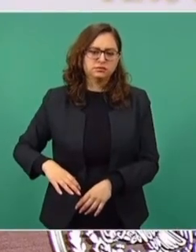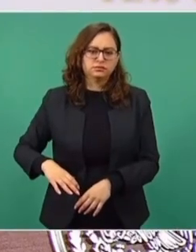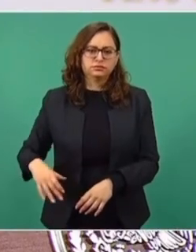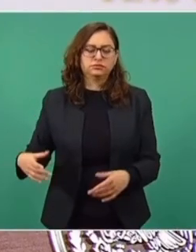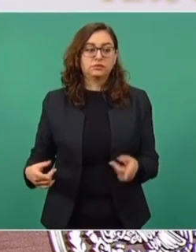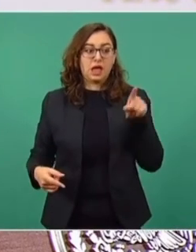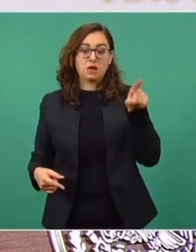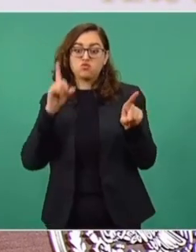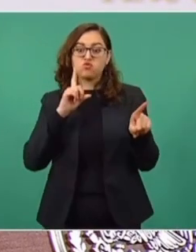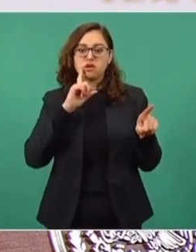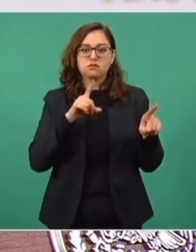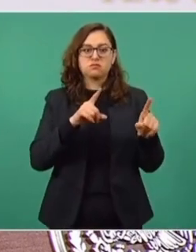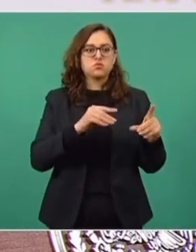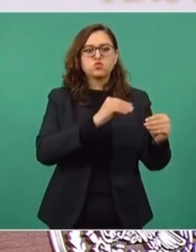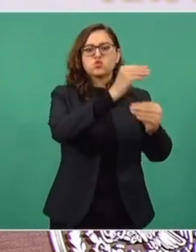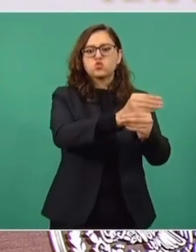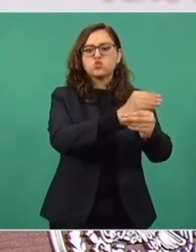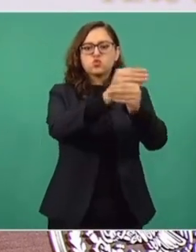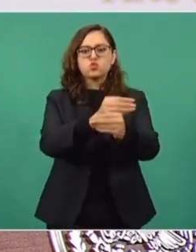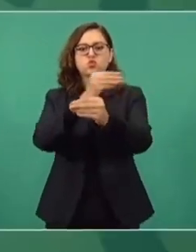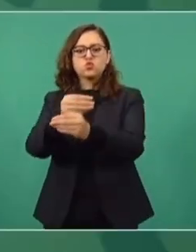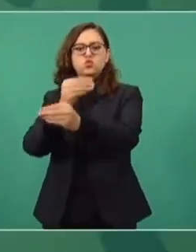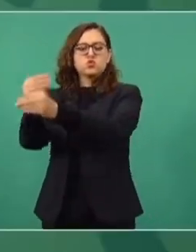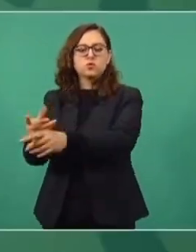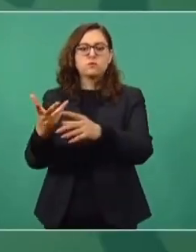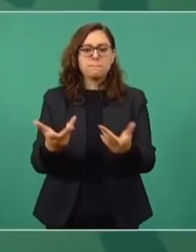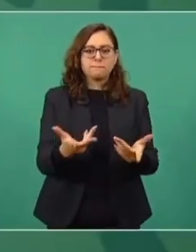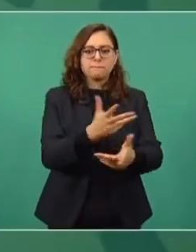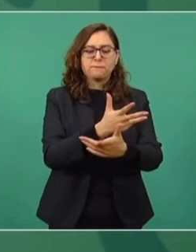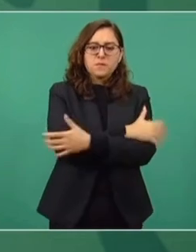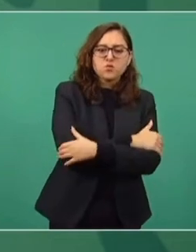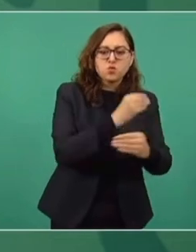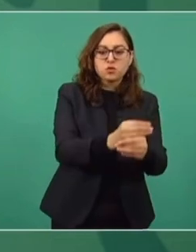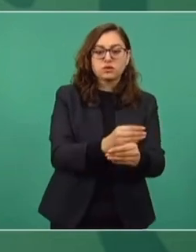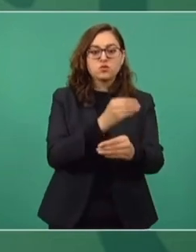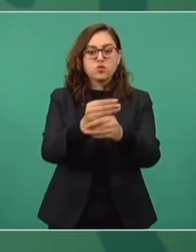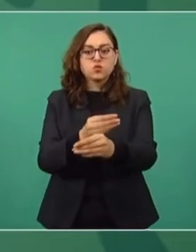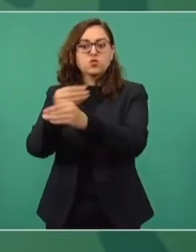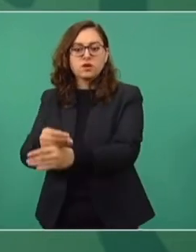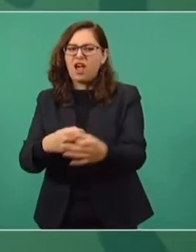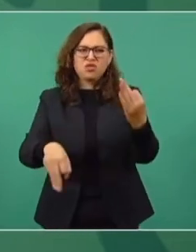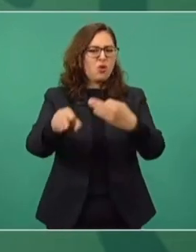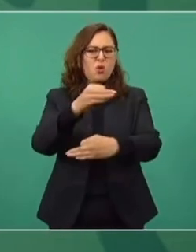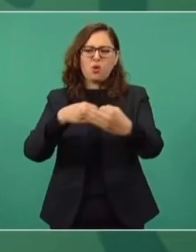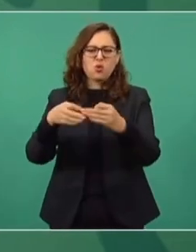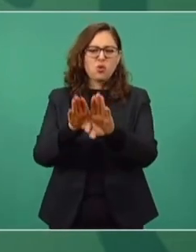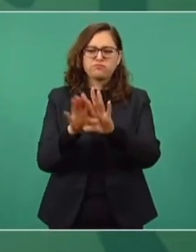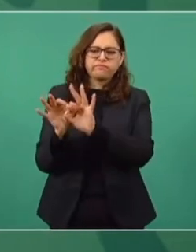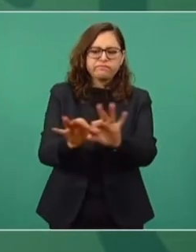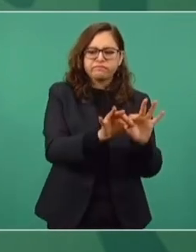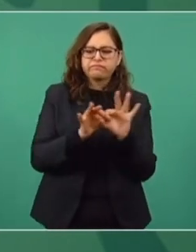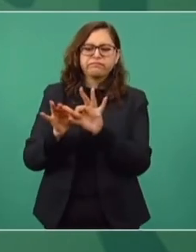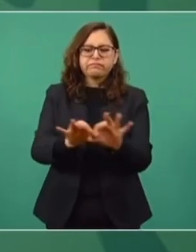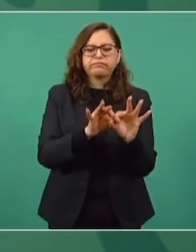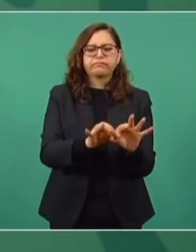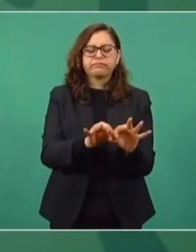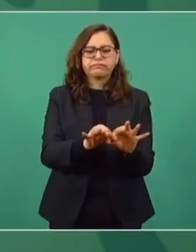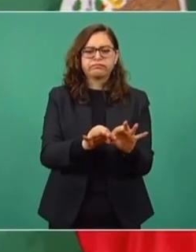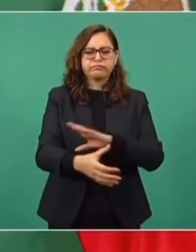Y a todos besaba, como una muestra de hermandad, de fraternidad.